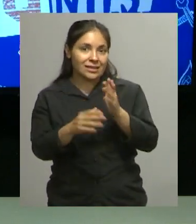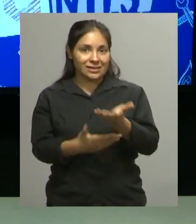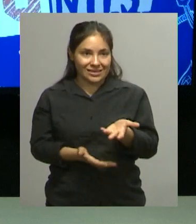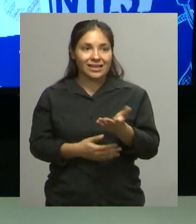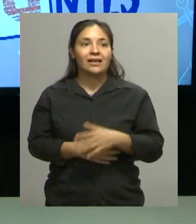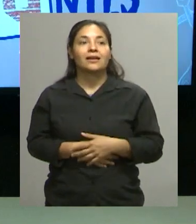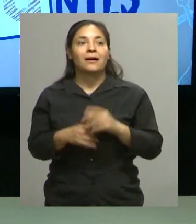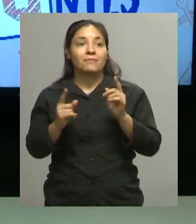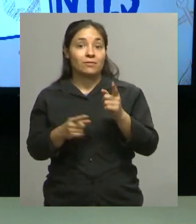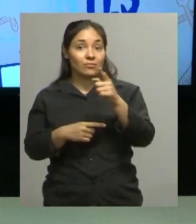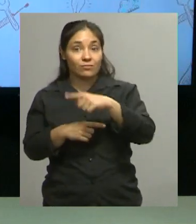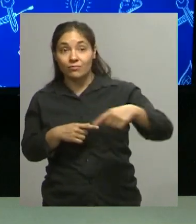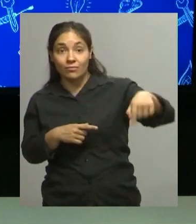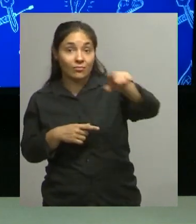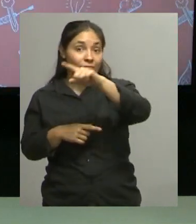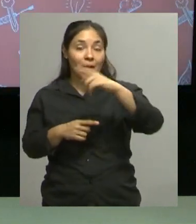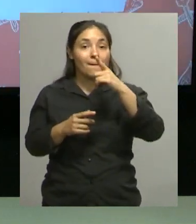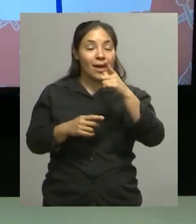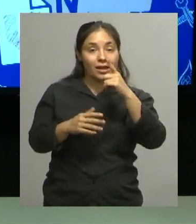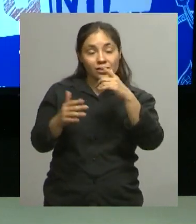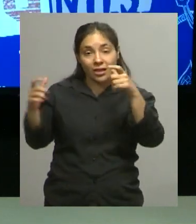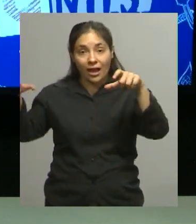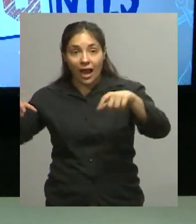usted ve y se ven destacados dentro de la cancha